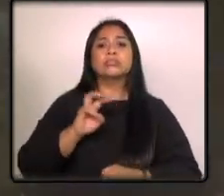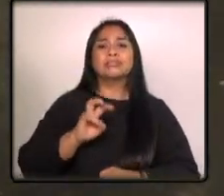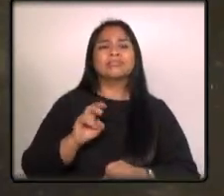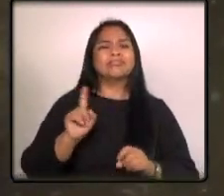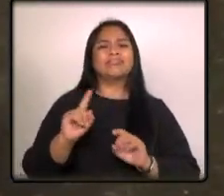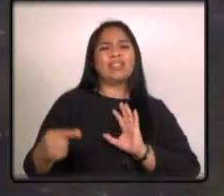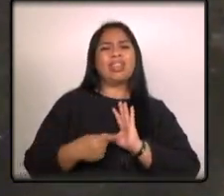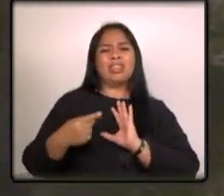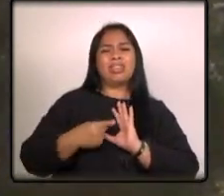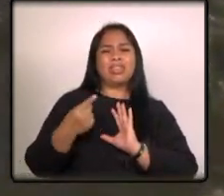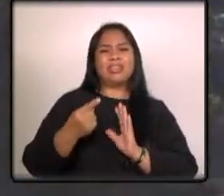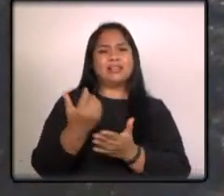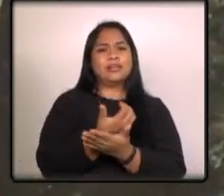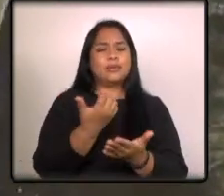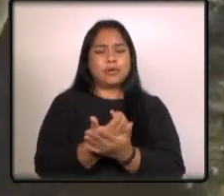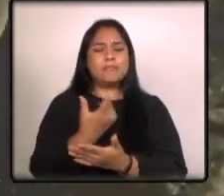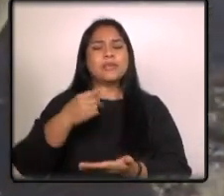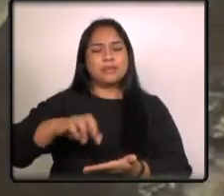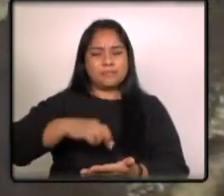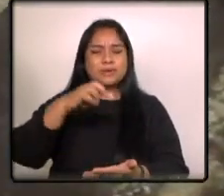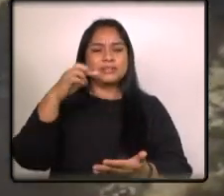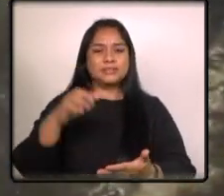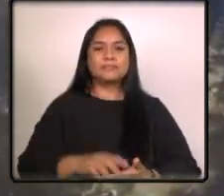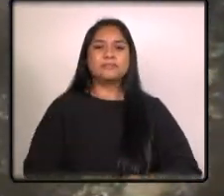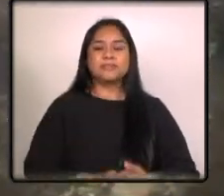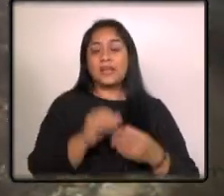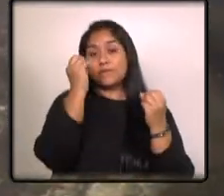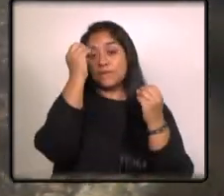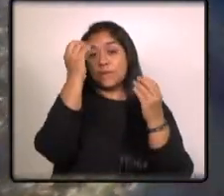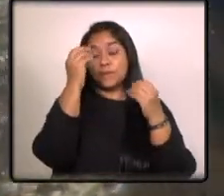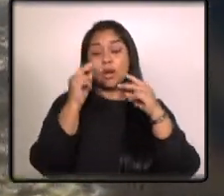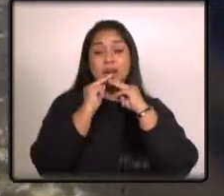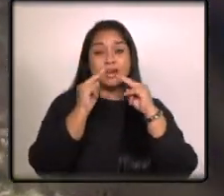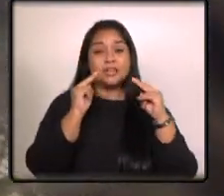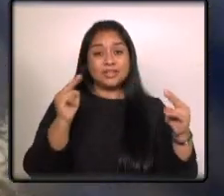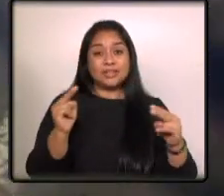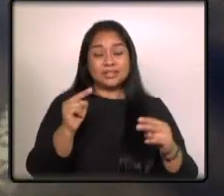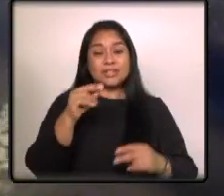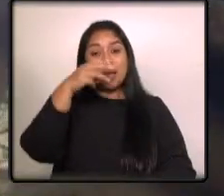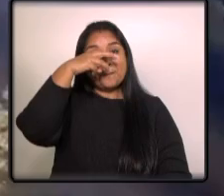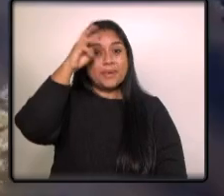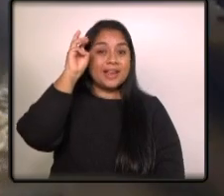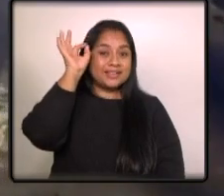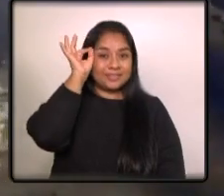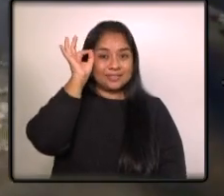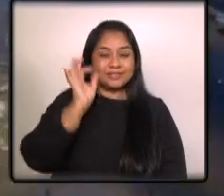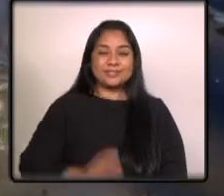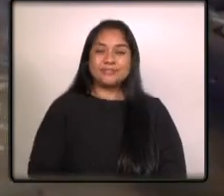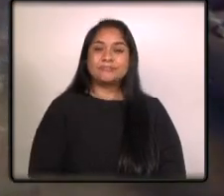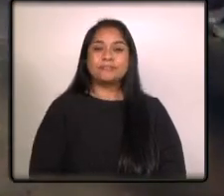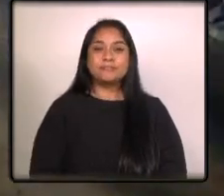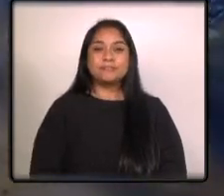no afectar la economía del país reportó para el informativo mario antonio chile